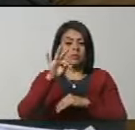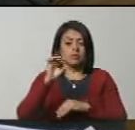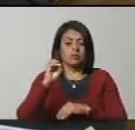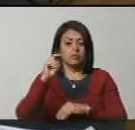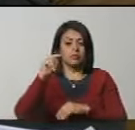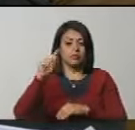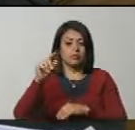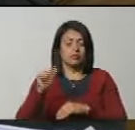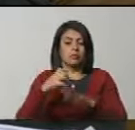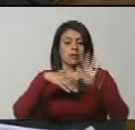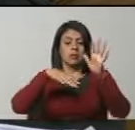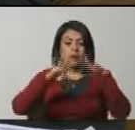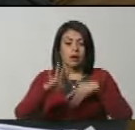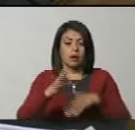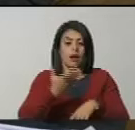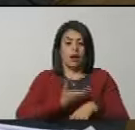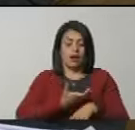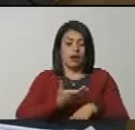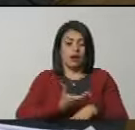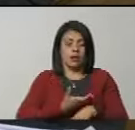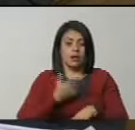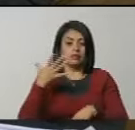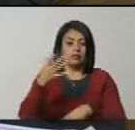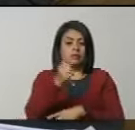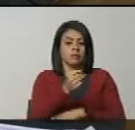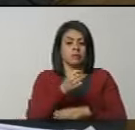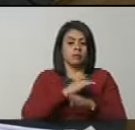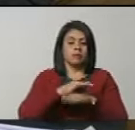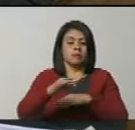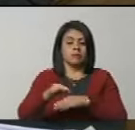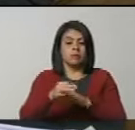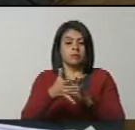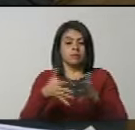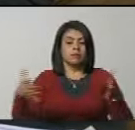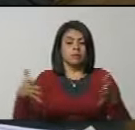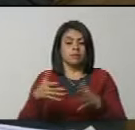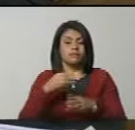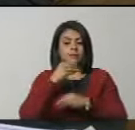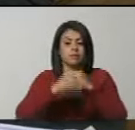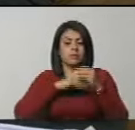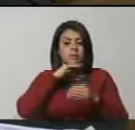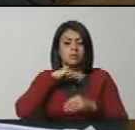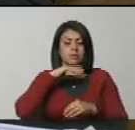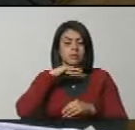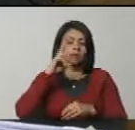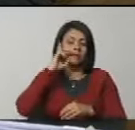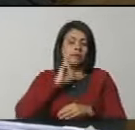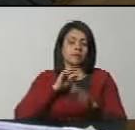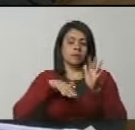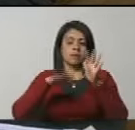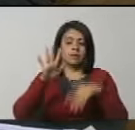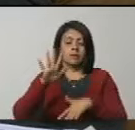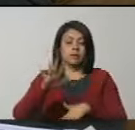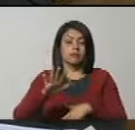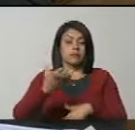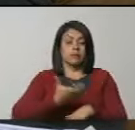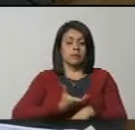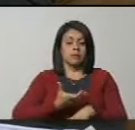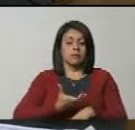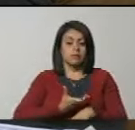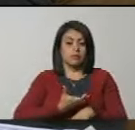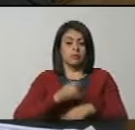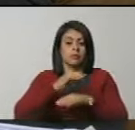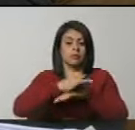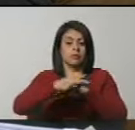Bolívar. Catorce, la alcaldesa o alcalde del municipio Gran Sabana del estado Bolívar. Quince, la alcaldesa o